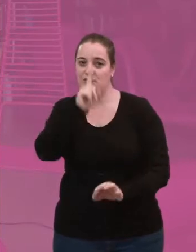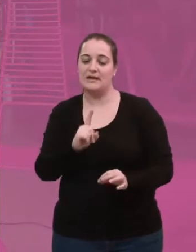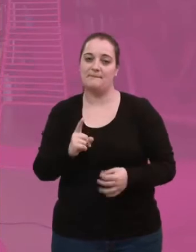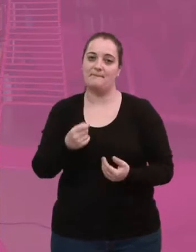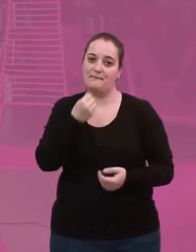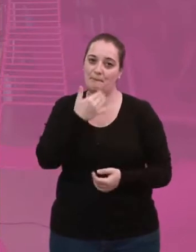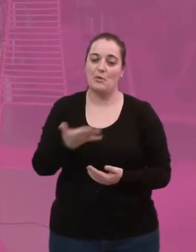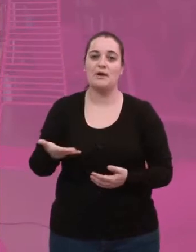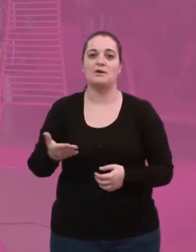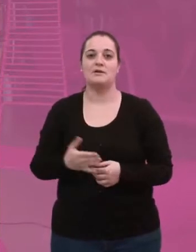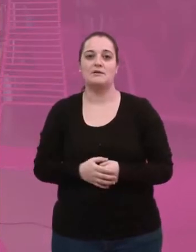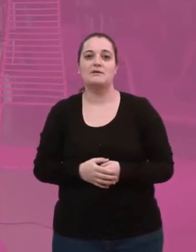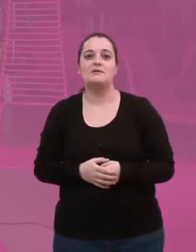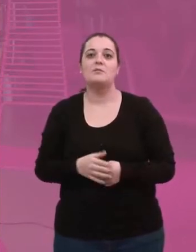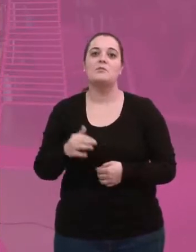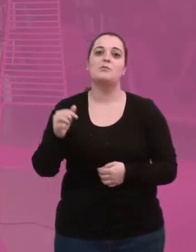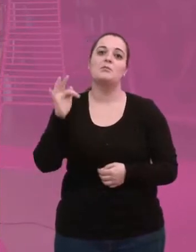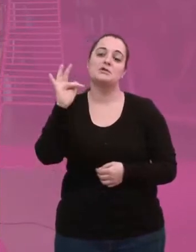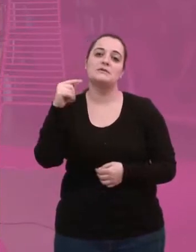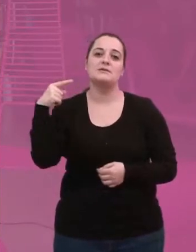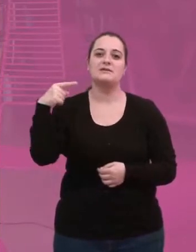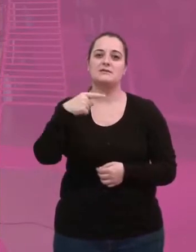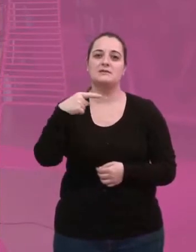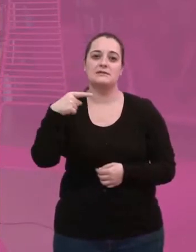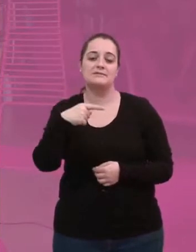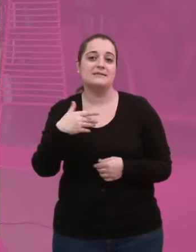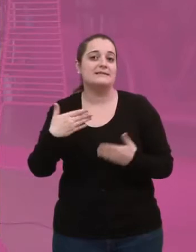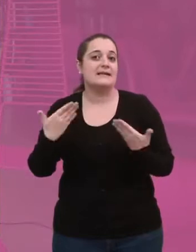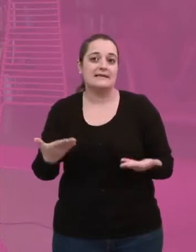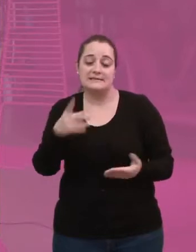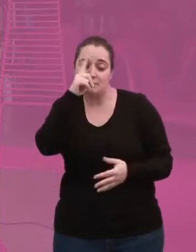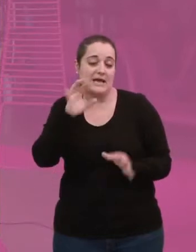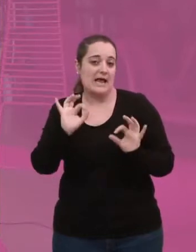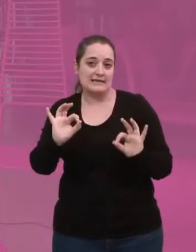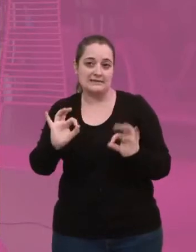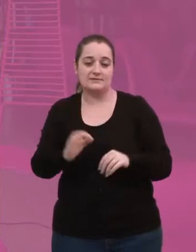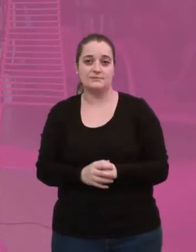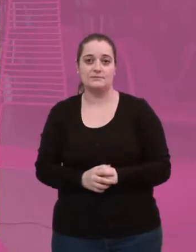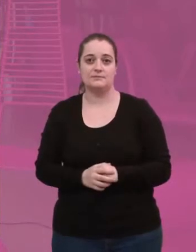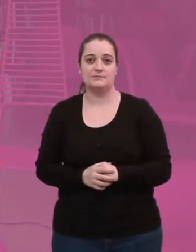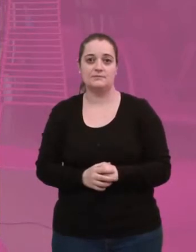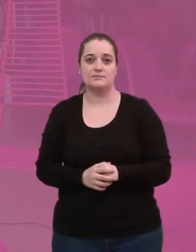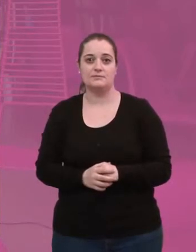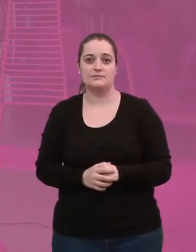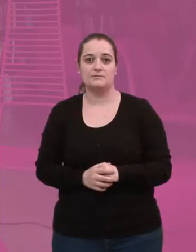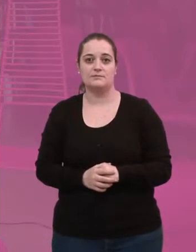connotaciones, ¿no? El rosa es, bueno, pues positivas, negativas, de sexo, es lo que hay.